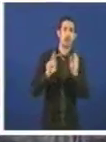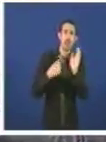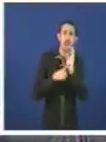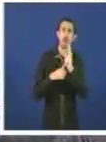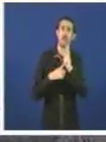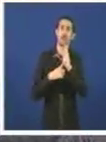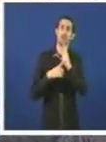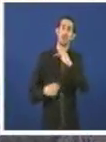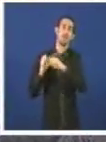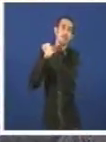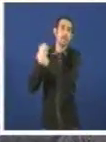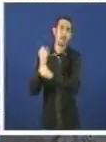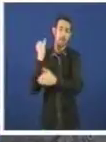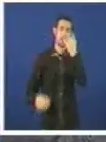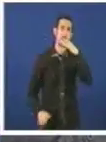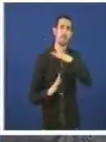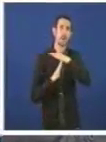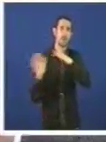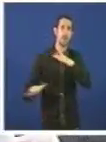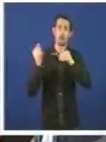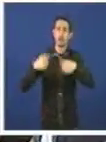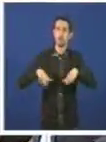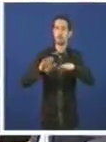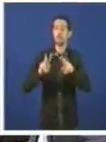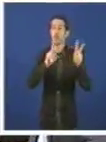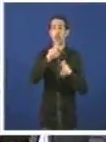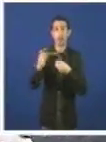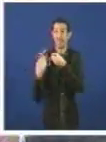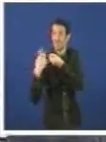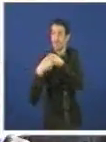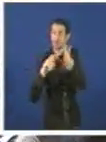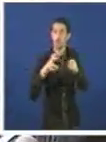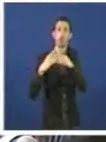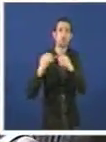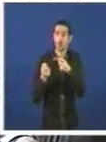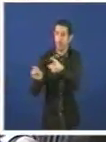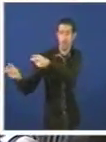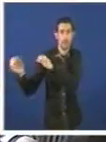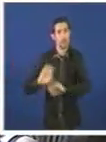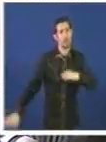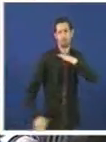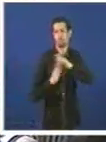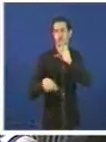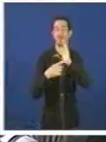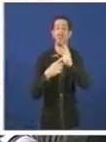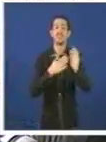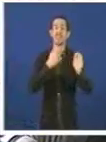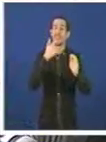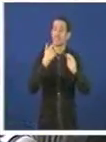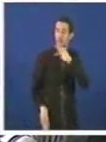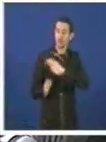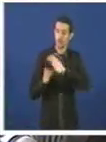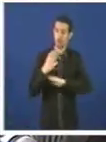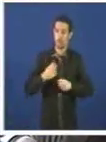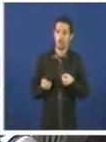Dependencia e suspender a incorporación de novos beneficiarios. A justificación ou a excusa era que deste xeito poderían seguir dando